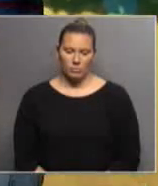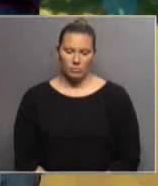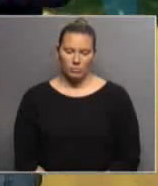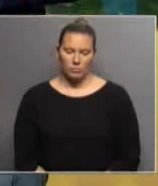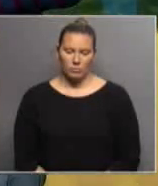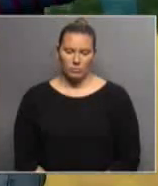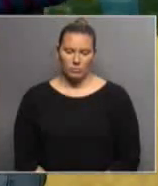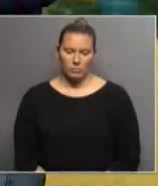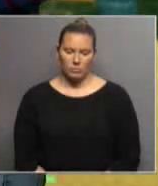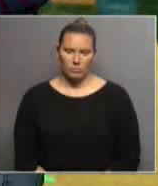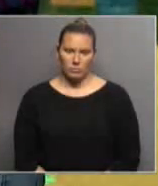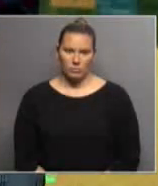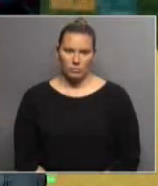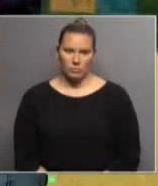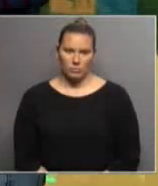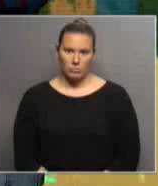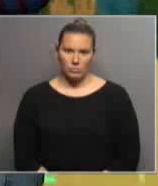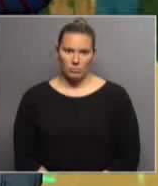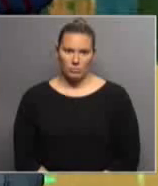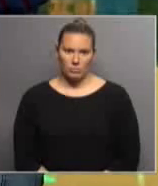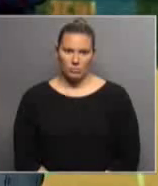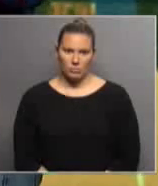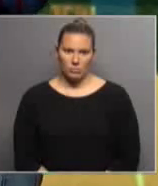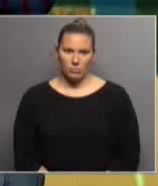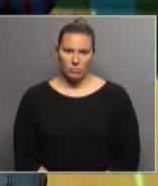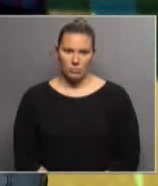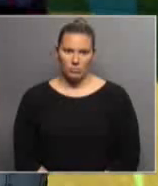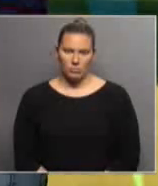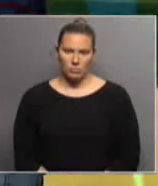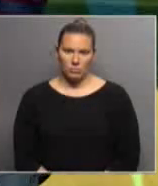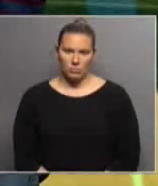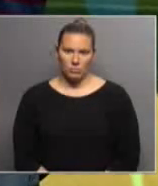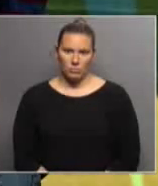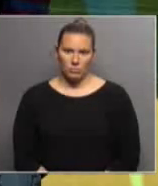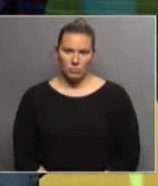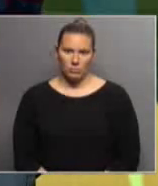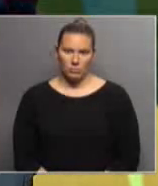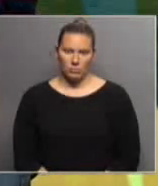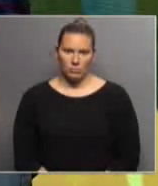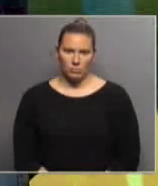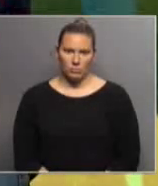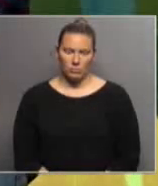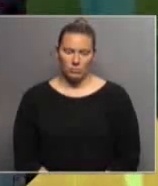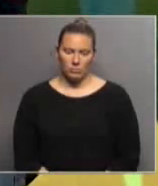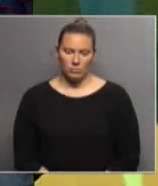que tienen es que no tienen información completamente. La lengua oral